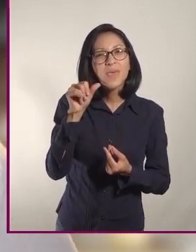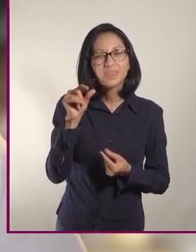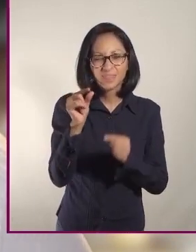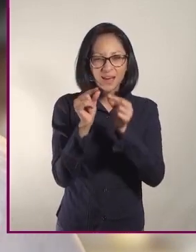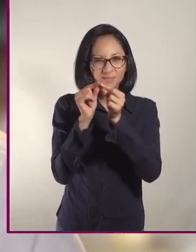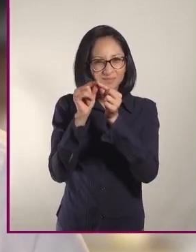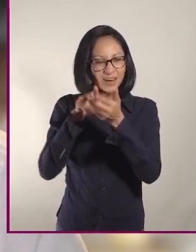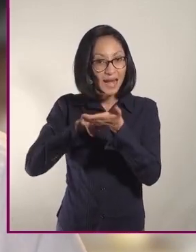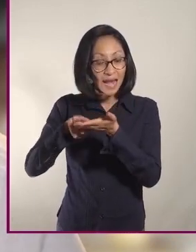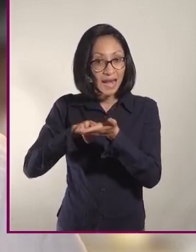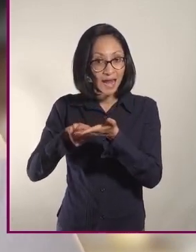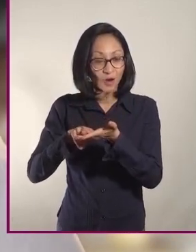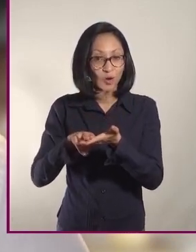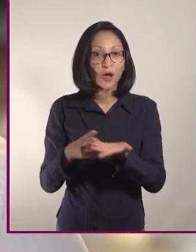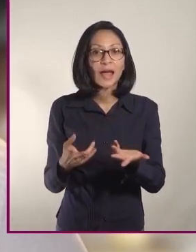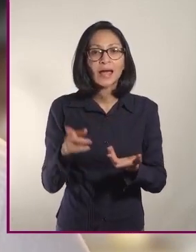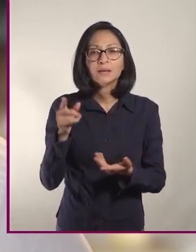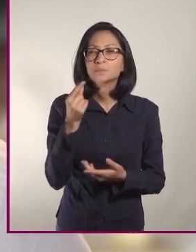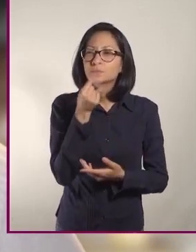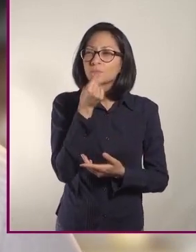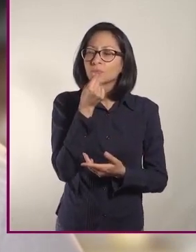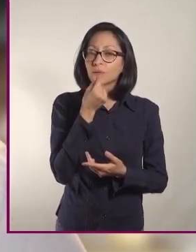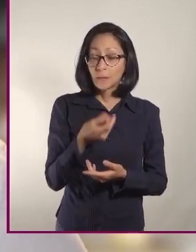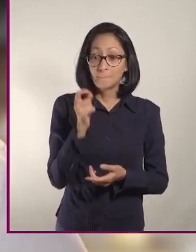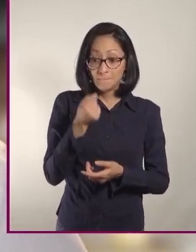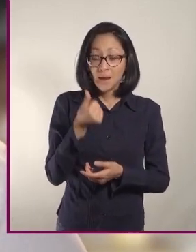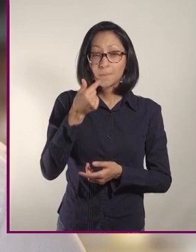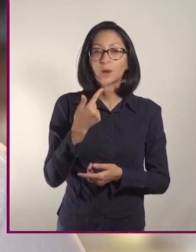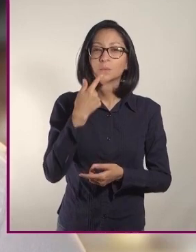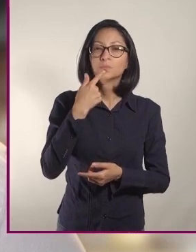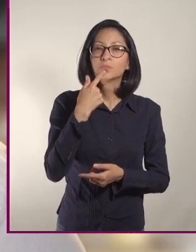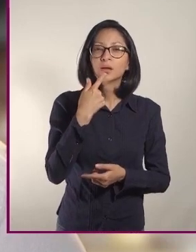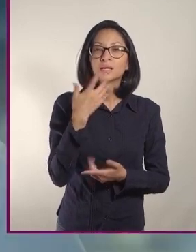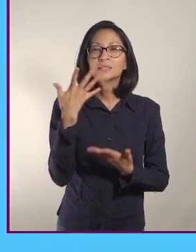Este llega entre 5 y 10 segundos después de probarlo.